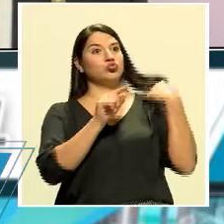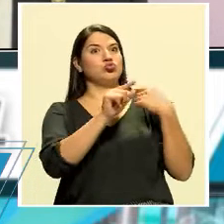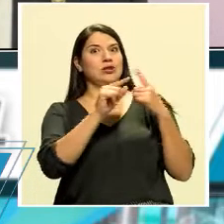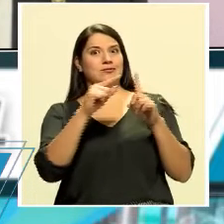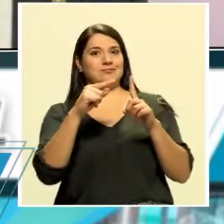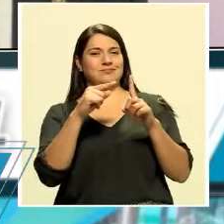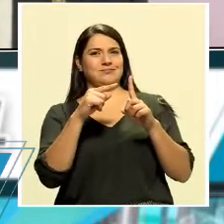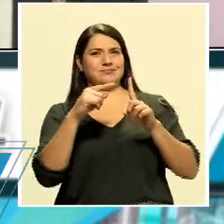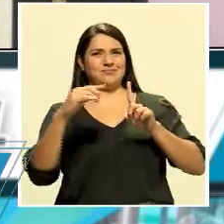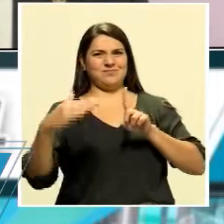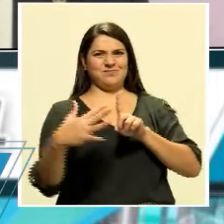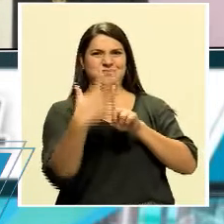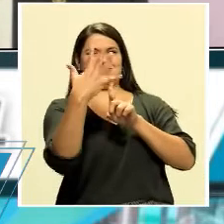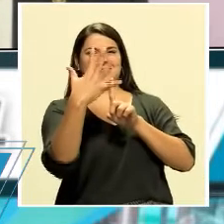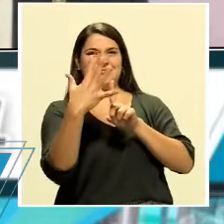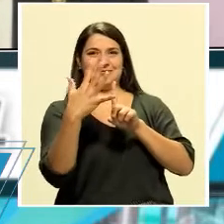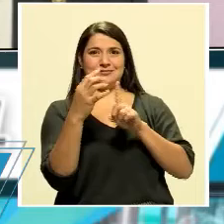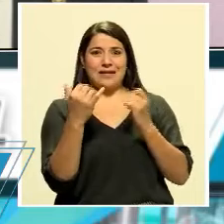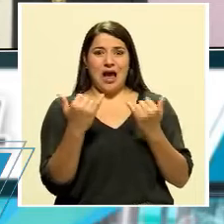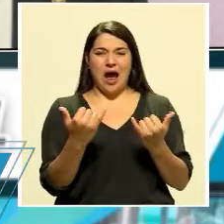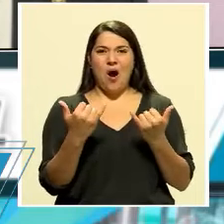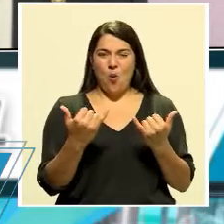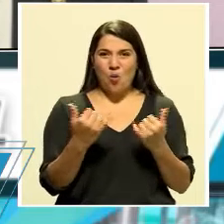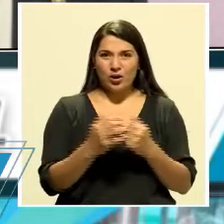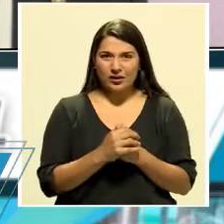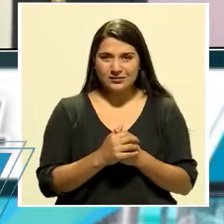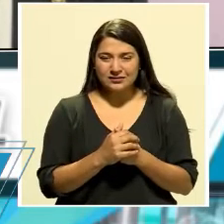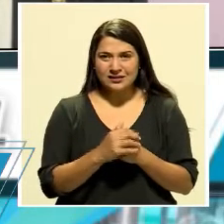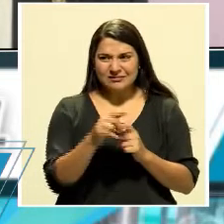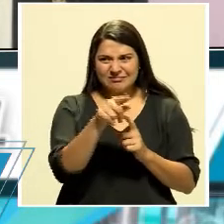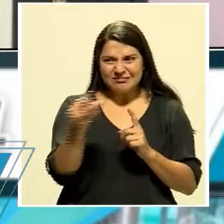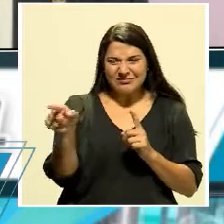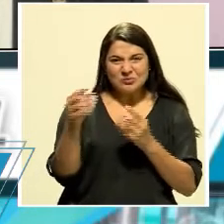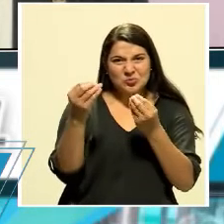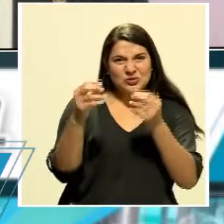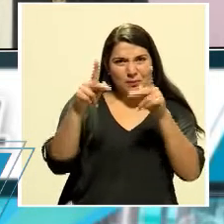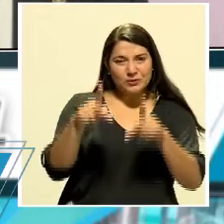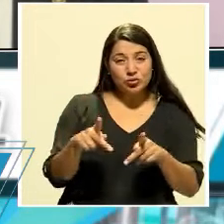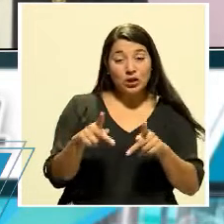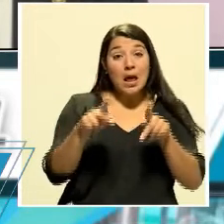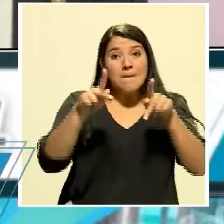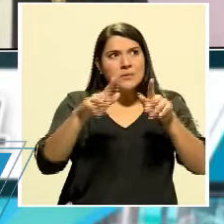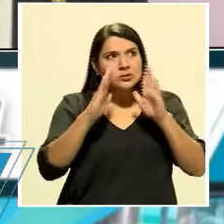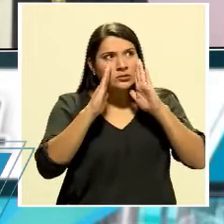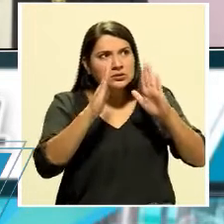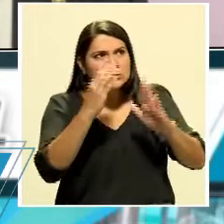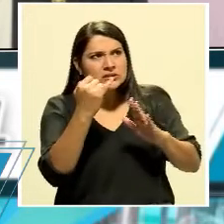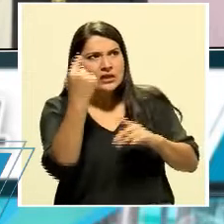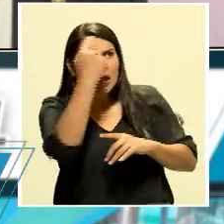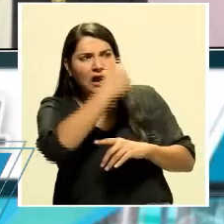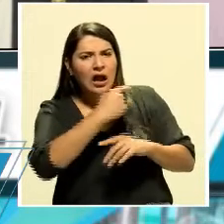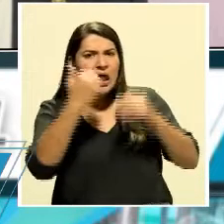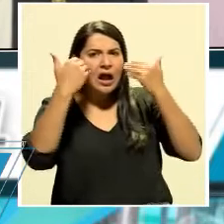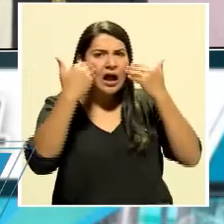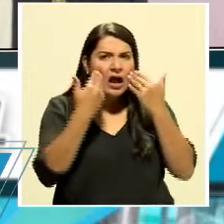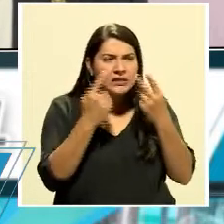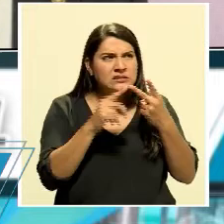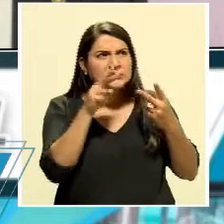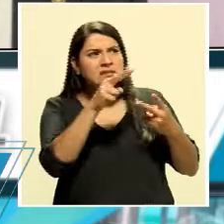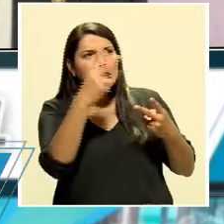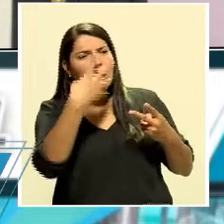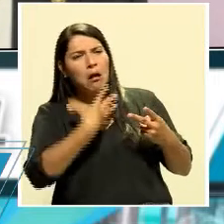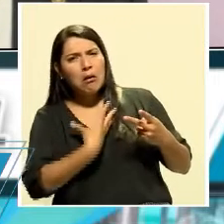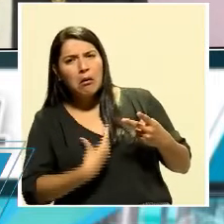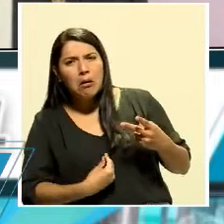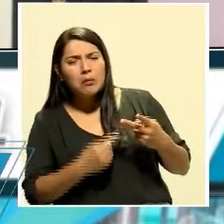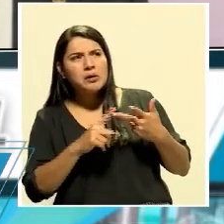pública que tiene ahora? La gente incluso está pendiente de si usted tiene cara de cansado, si se lo ve deprimido,